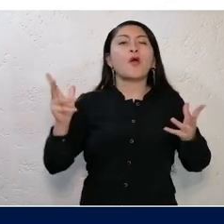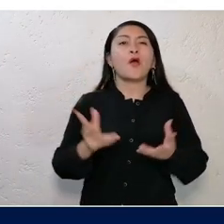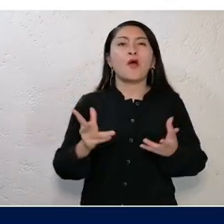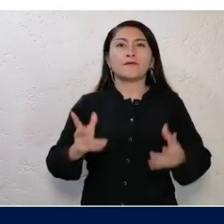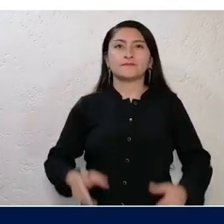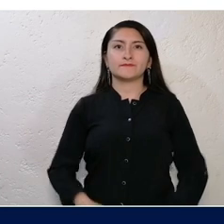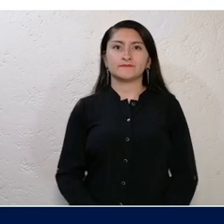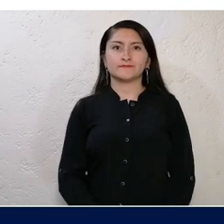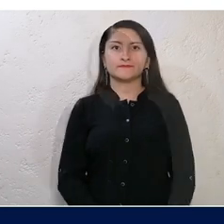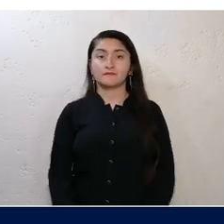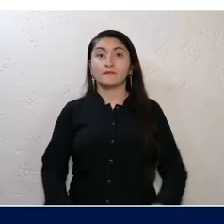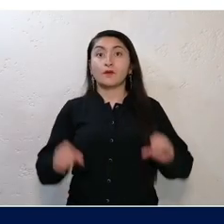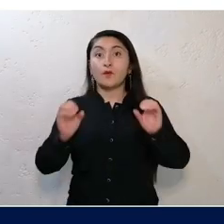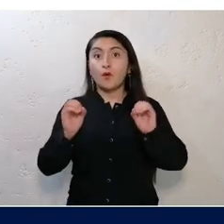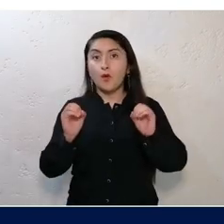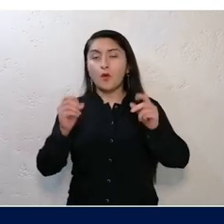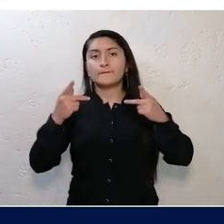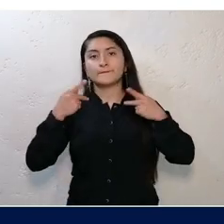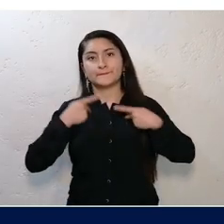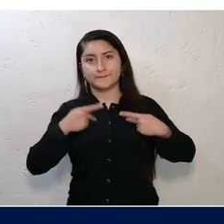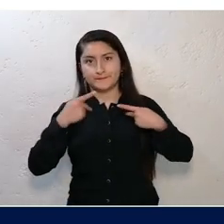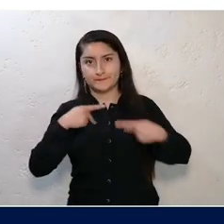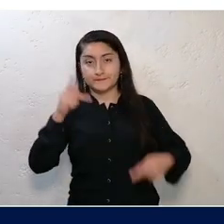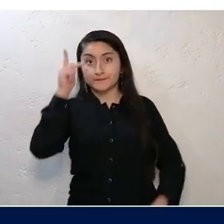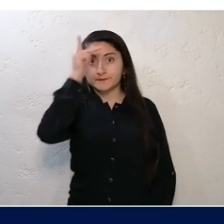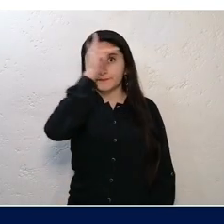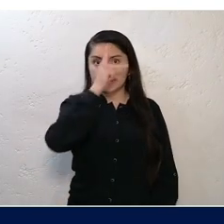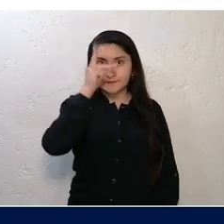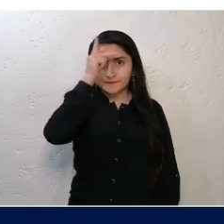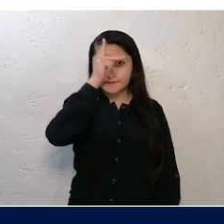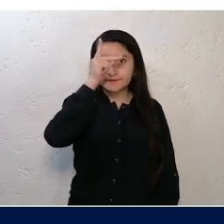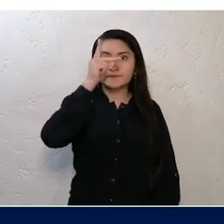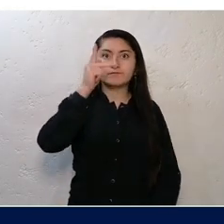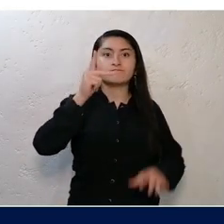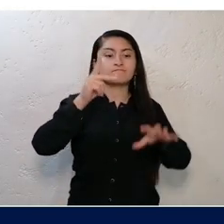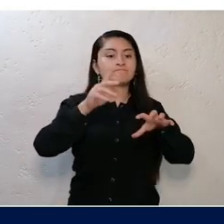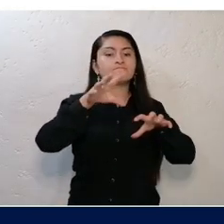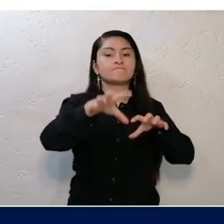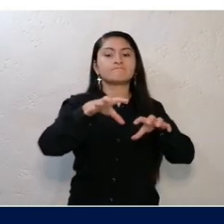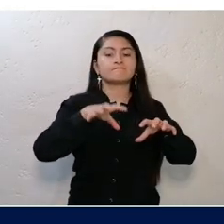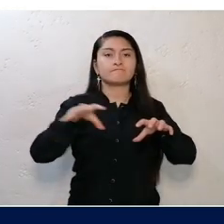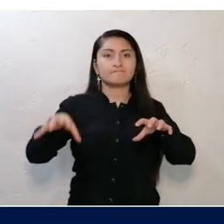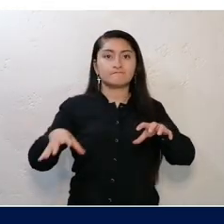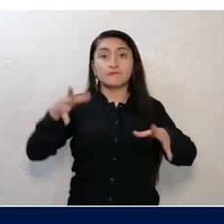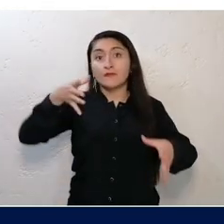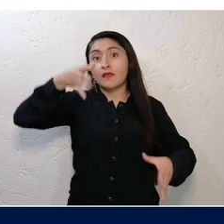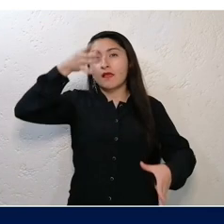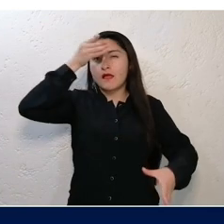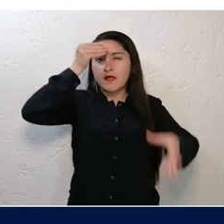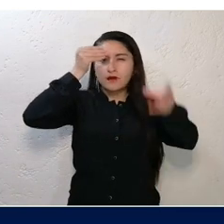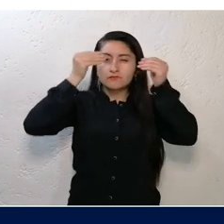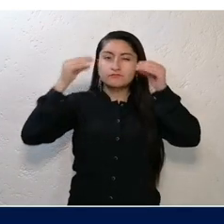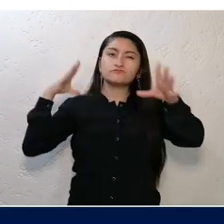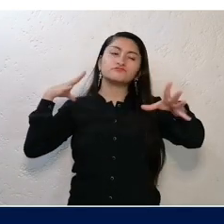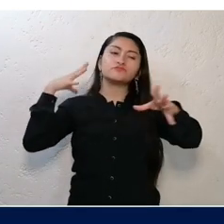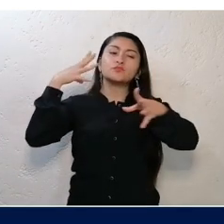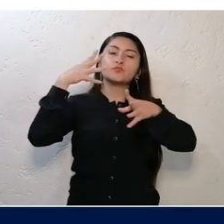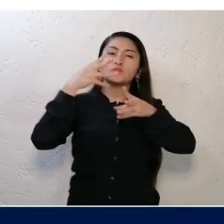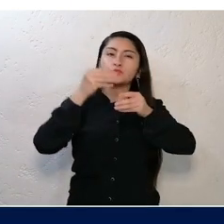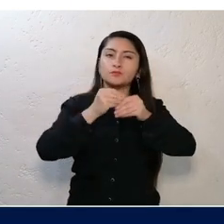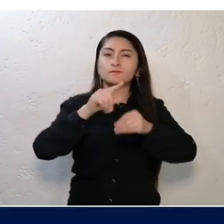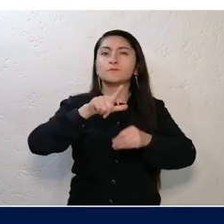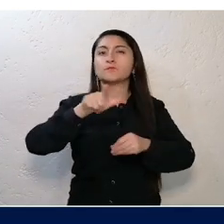profesionalmente, o dicho en otras palabras, se refiere a los diferentes campos en los que quienes